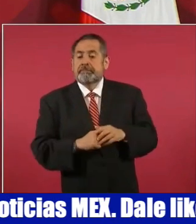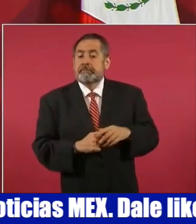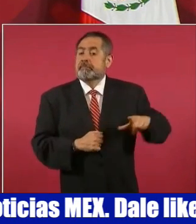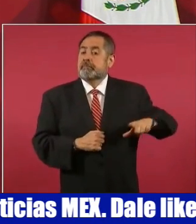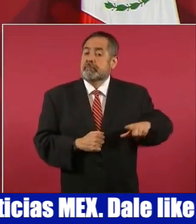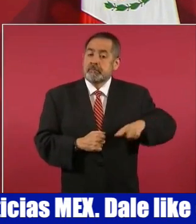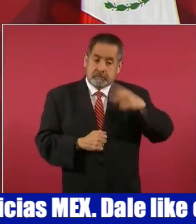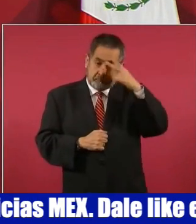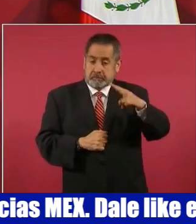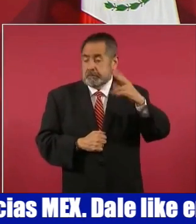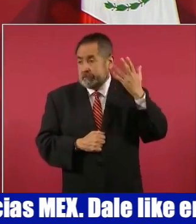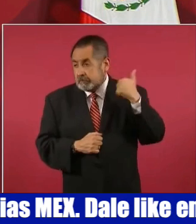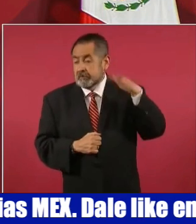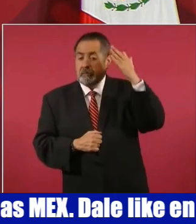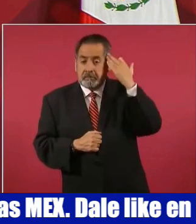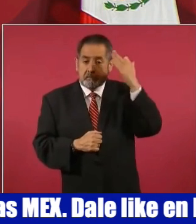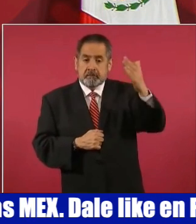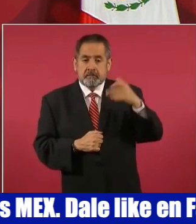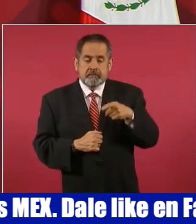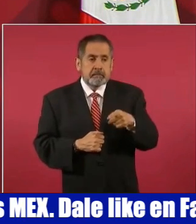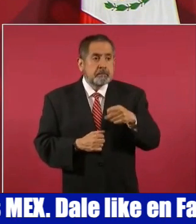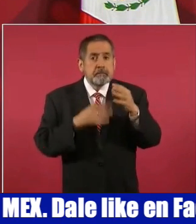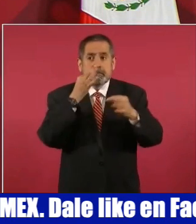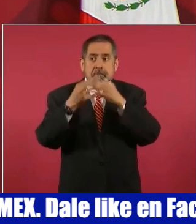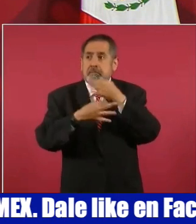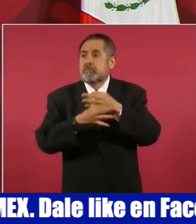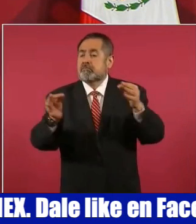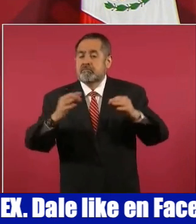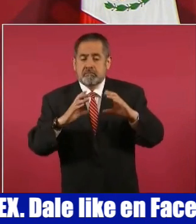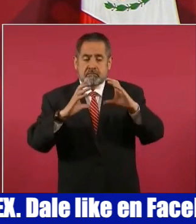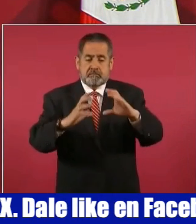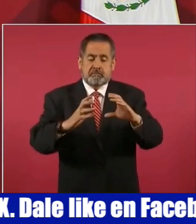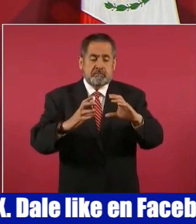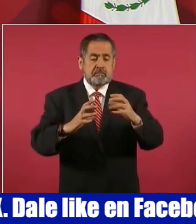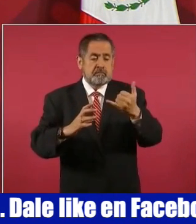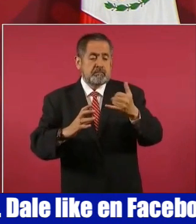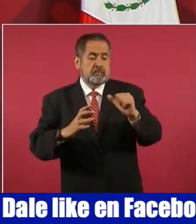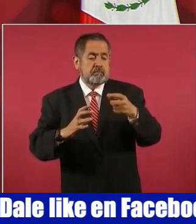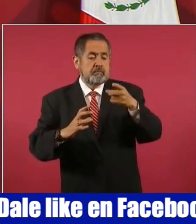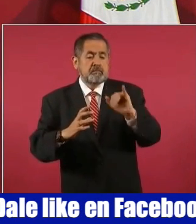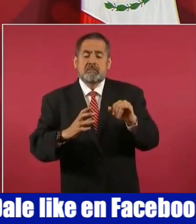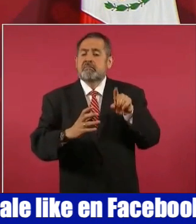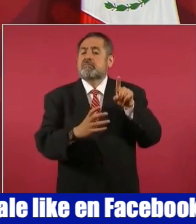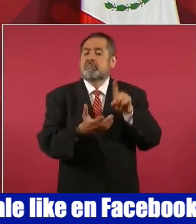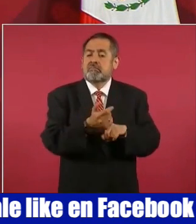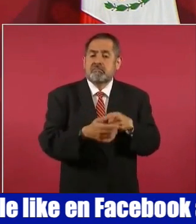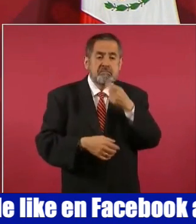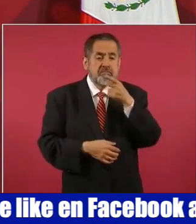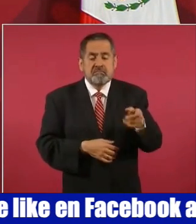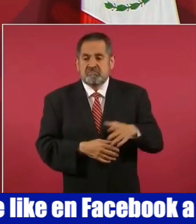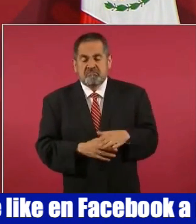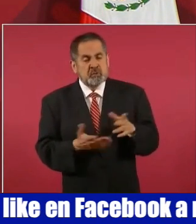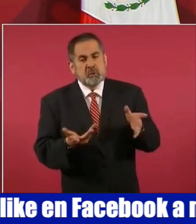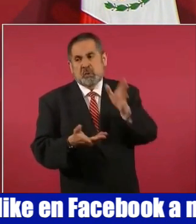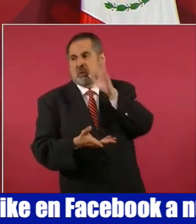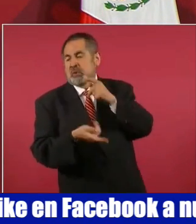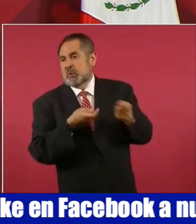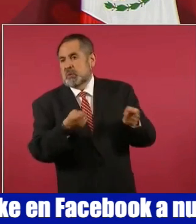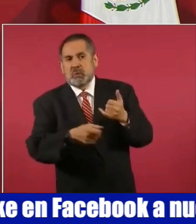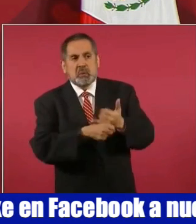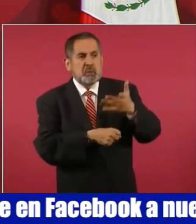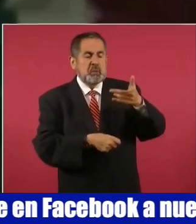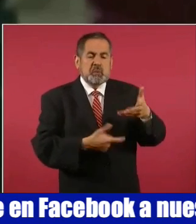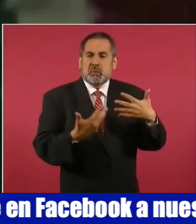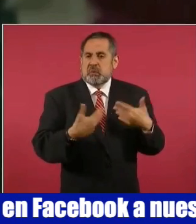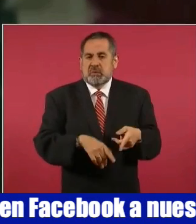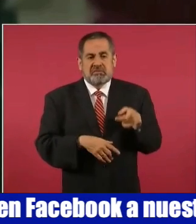mexicano de entonces divulgó que la raza yaqui era biológicamente indomable y